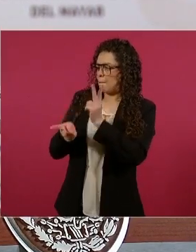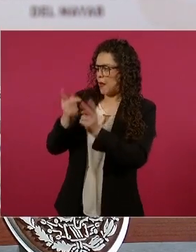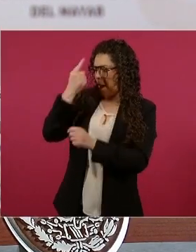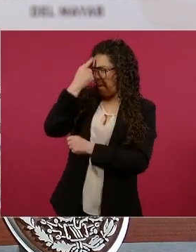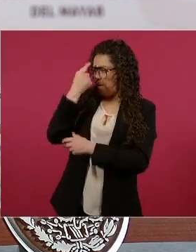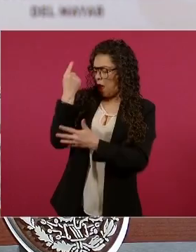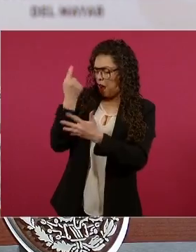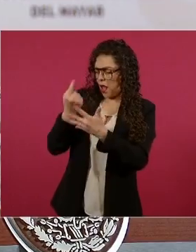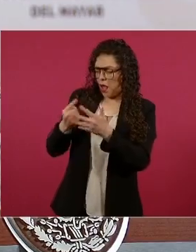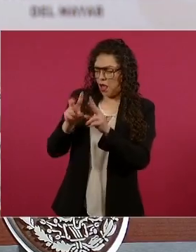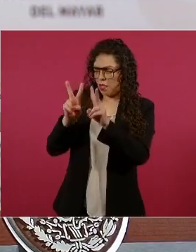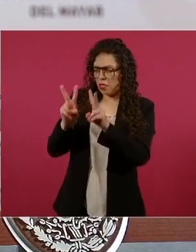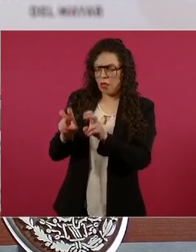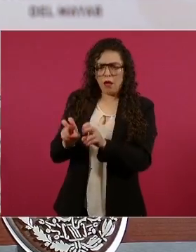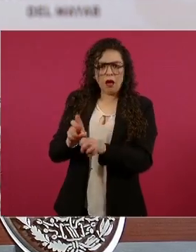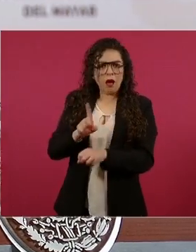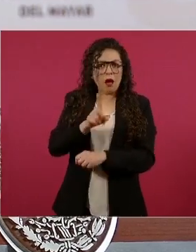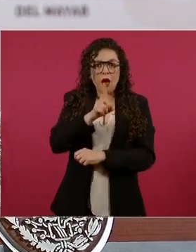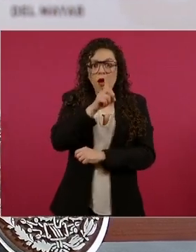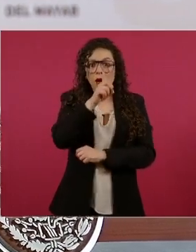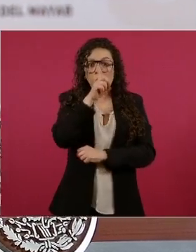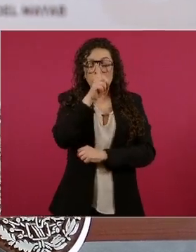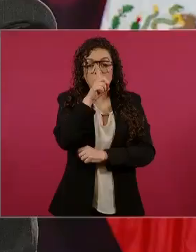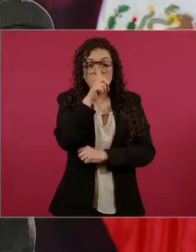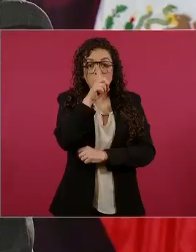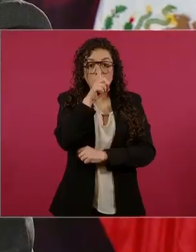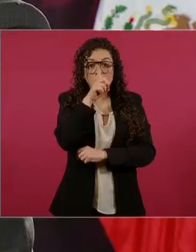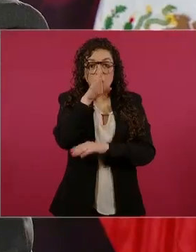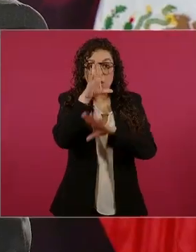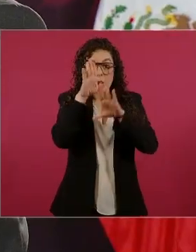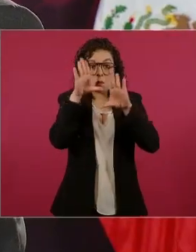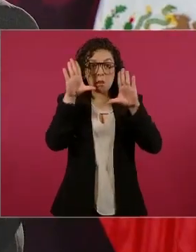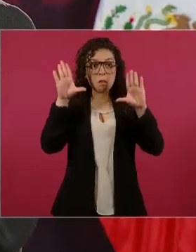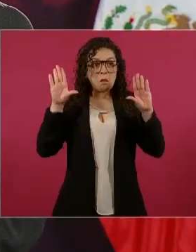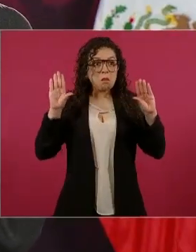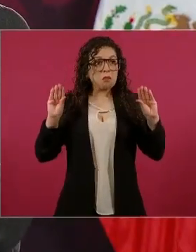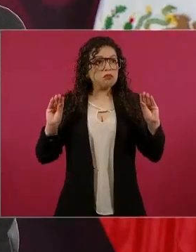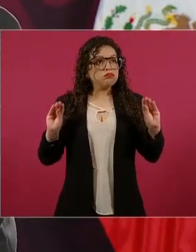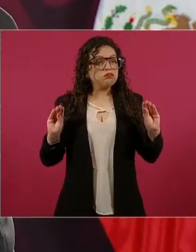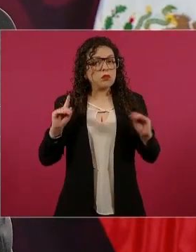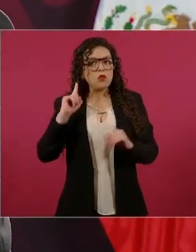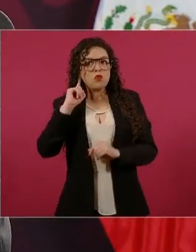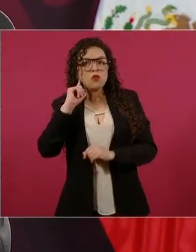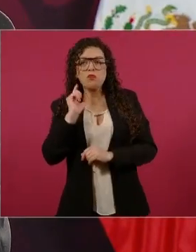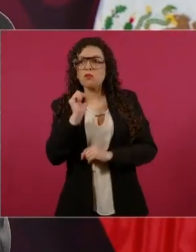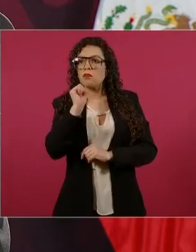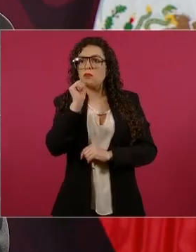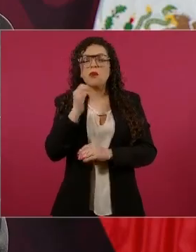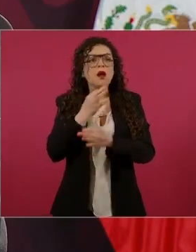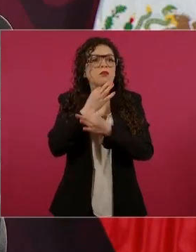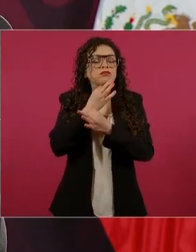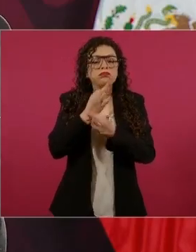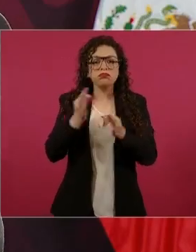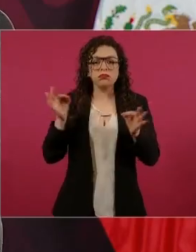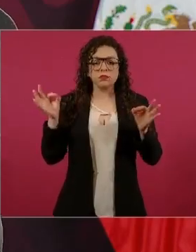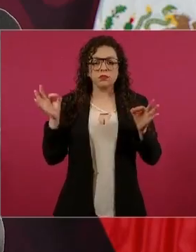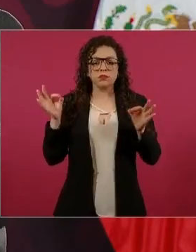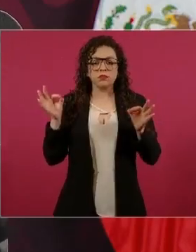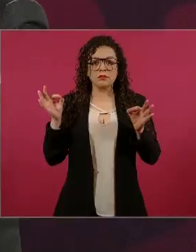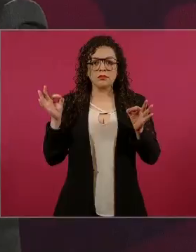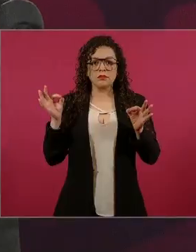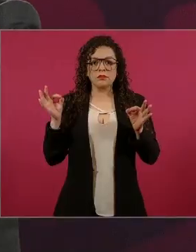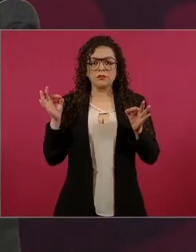nada más que no se malinterprete. Una cosa son los